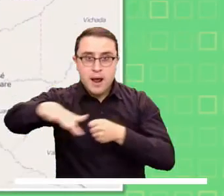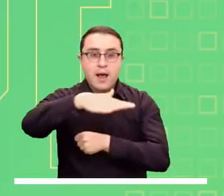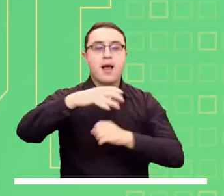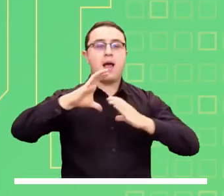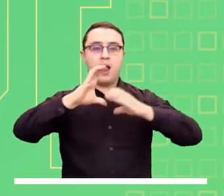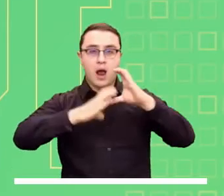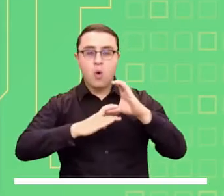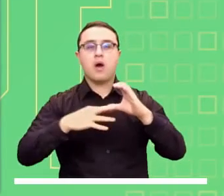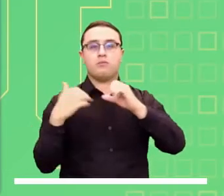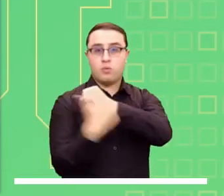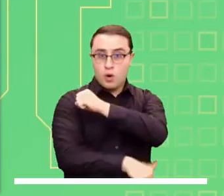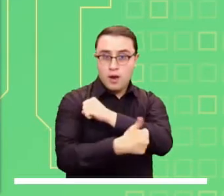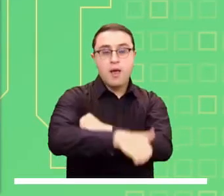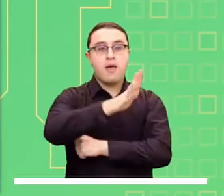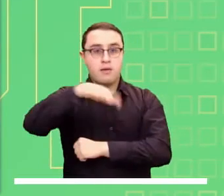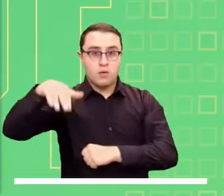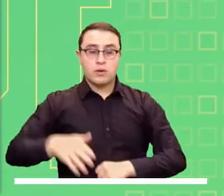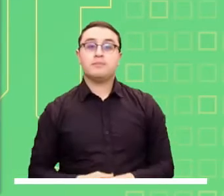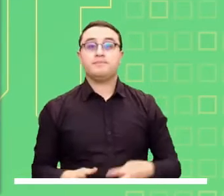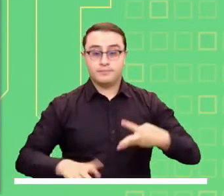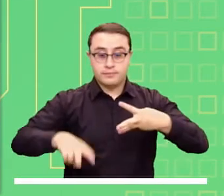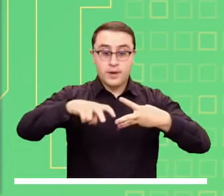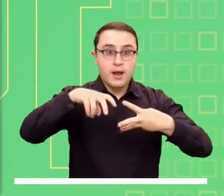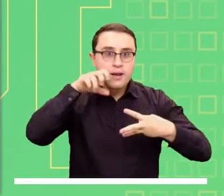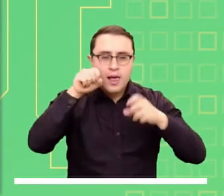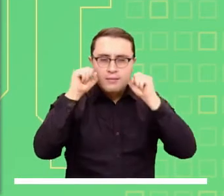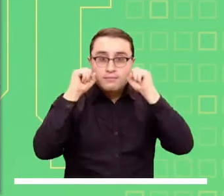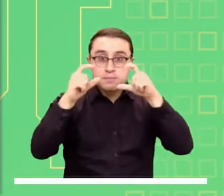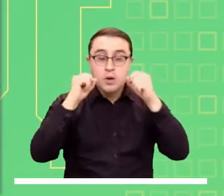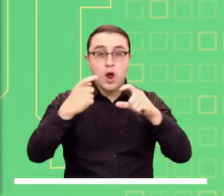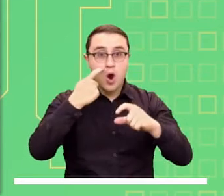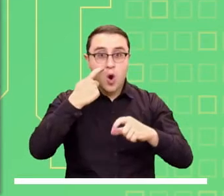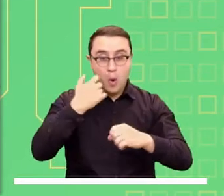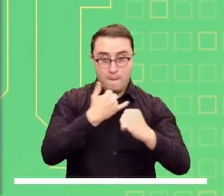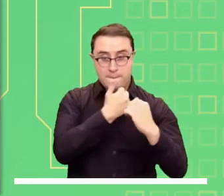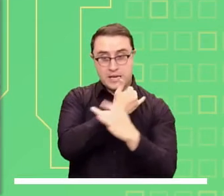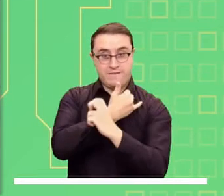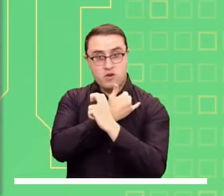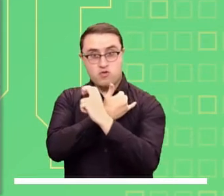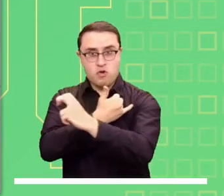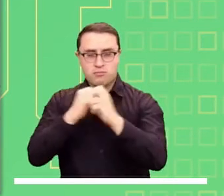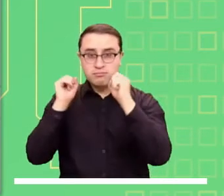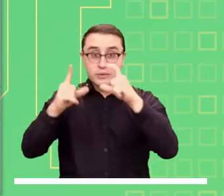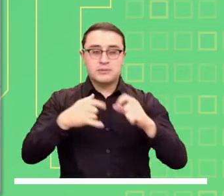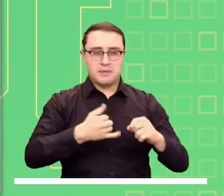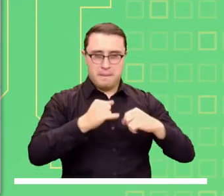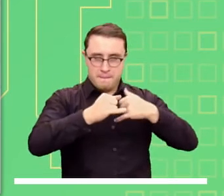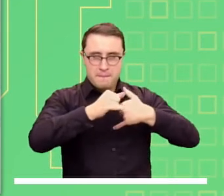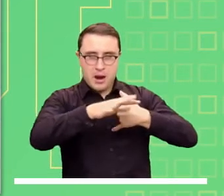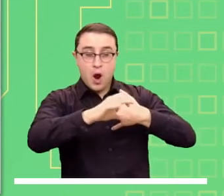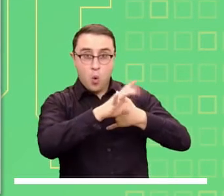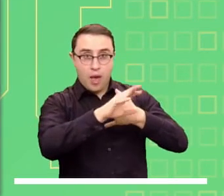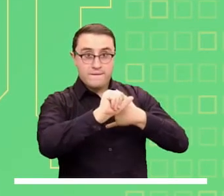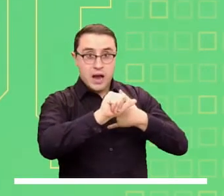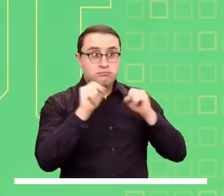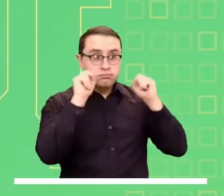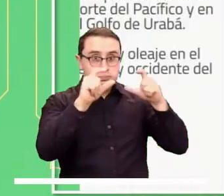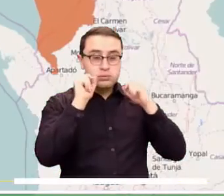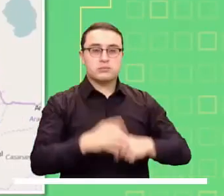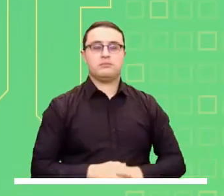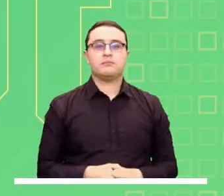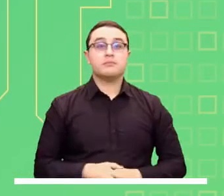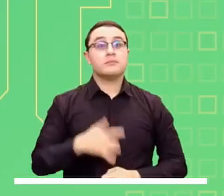Alerta roja por probabilidad de deslizamientos en los departamentos de Valle del Cauca, Tolima, Cundinamarca, Cauca, Boyacá y Antioquia.